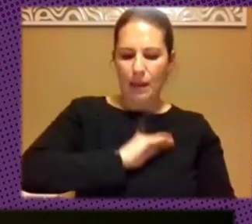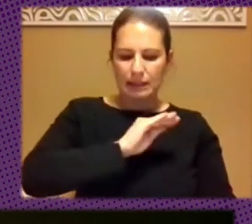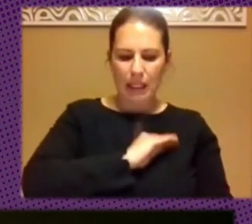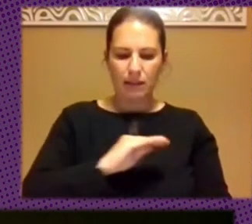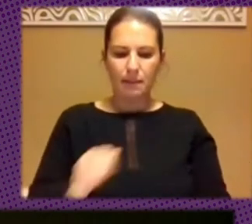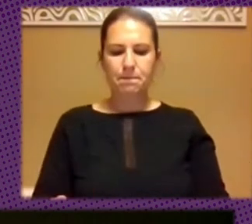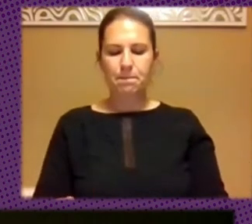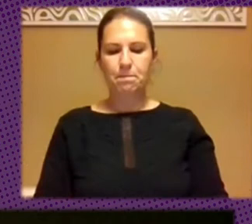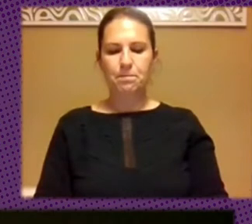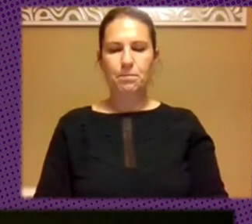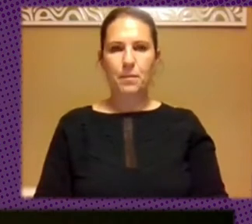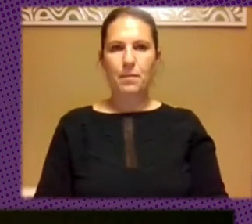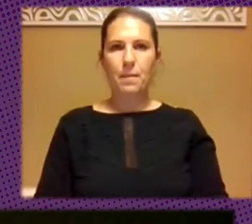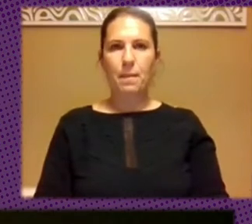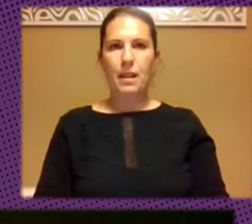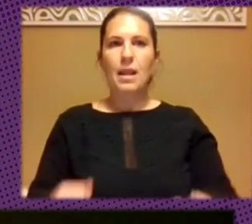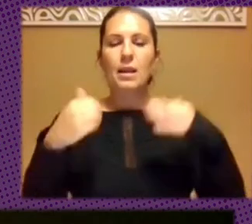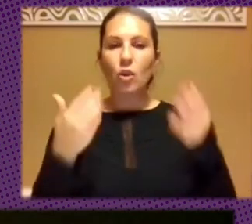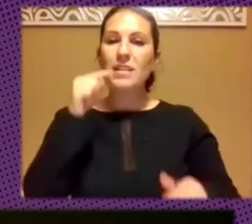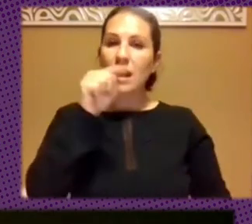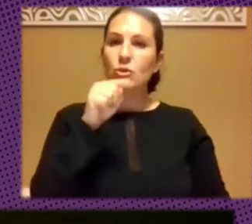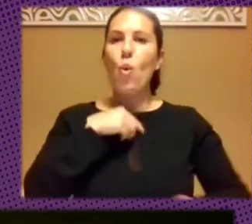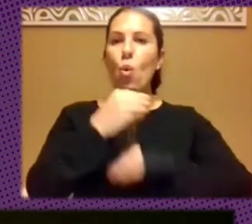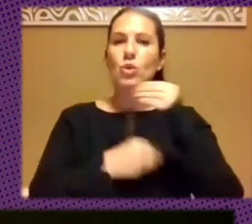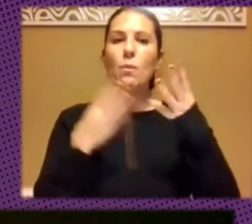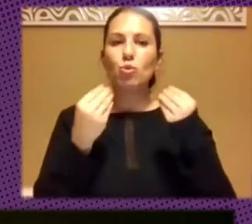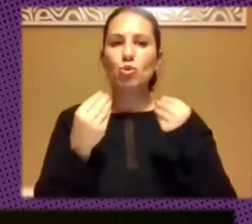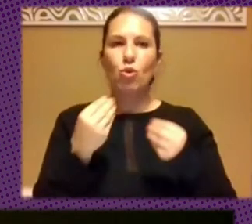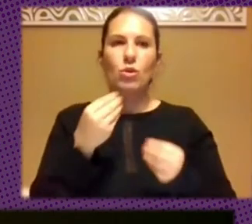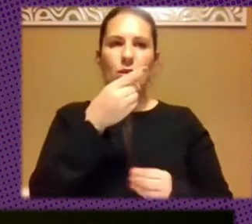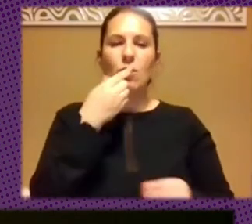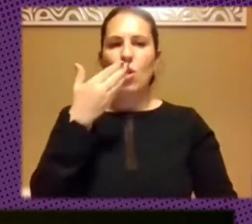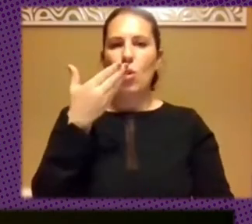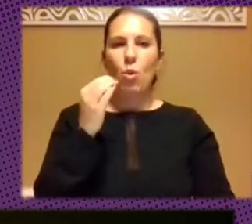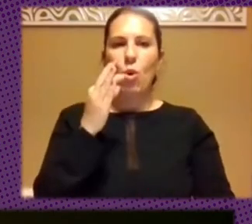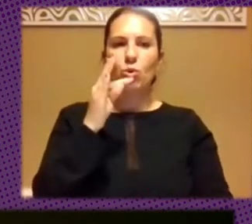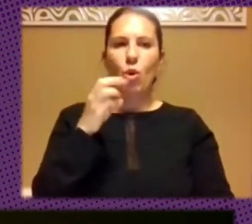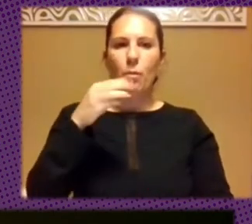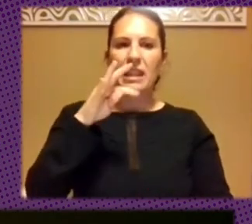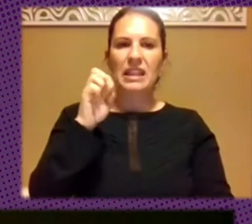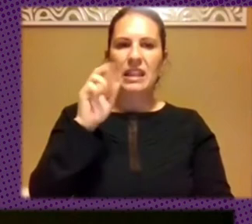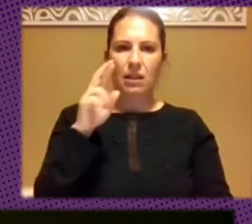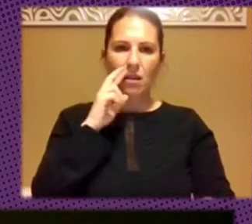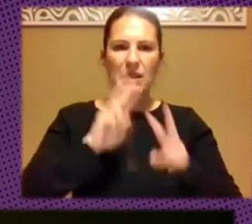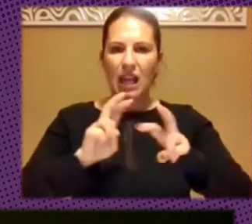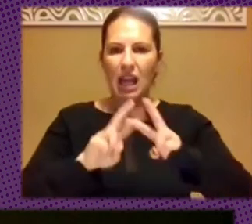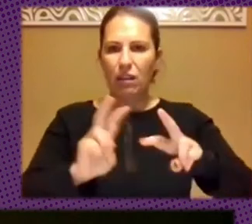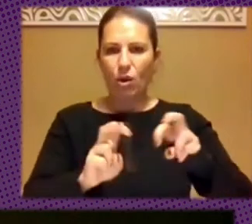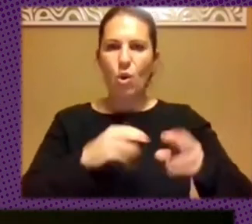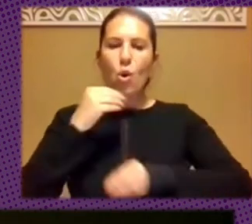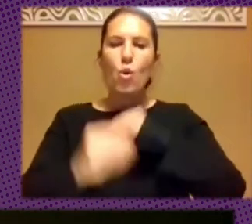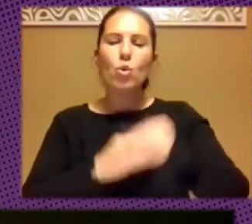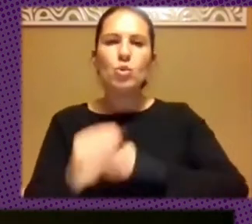está siendo muy utilizado Botometer, a nivel de investigación he utilizado lo que es